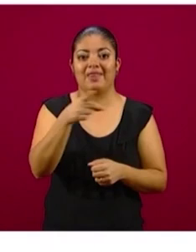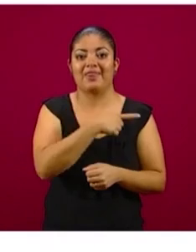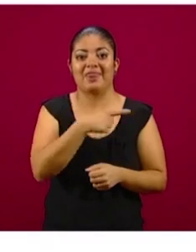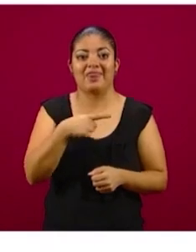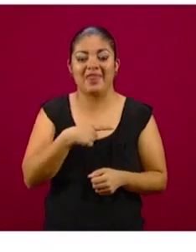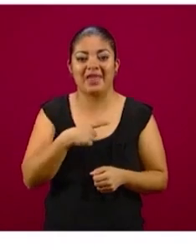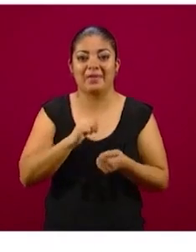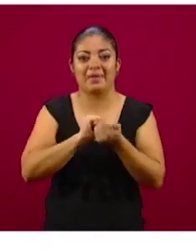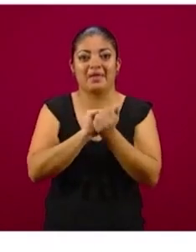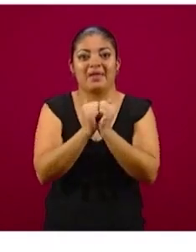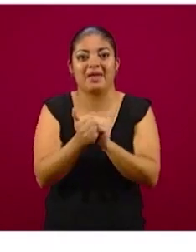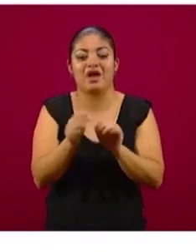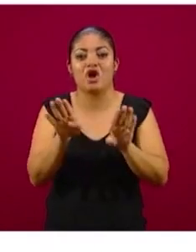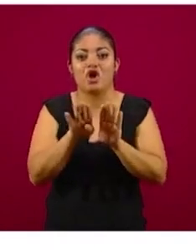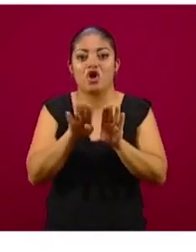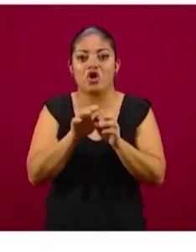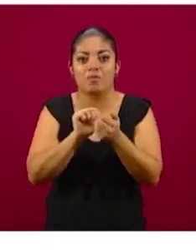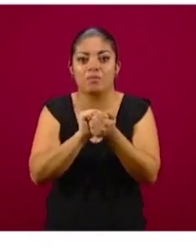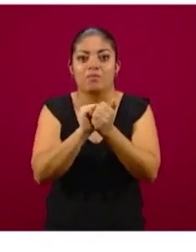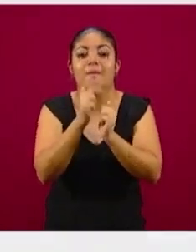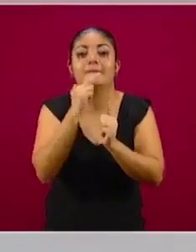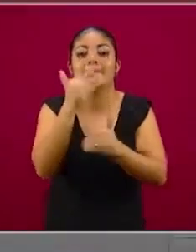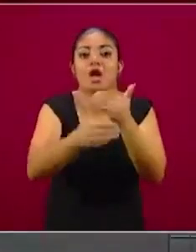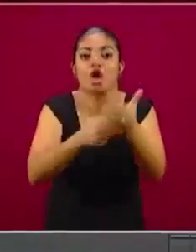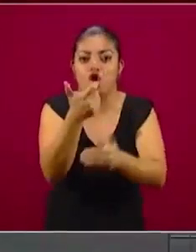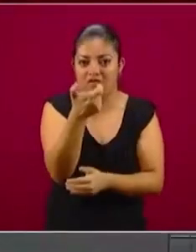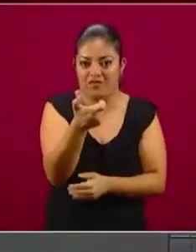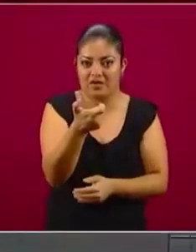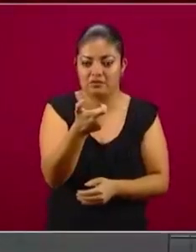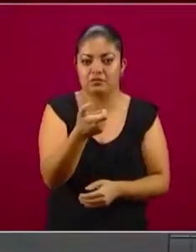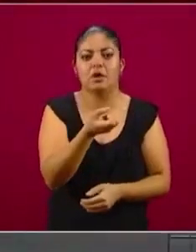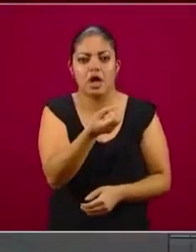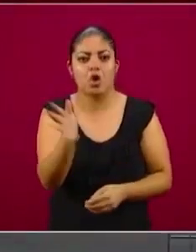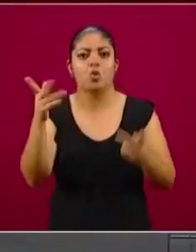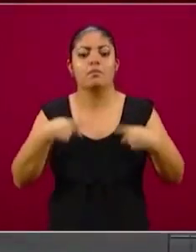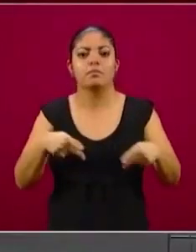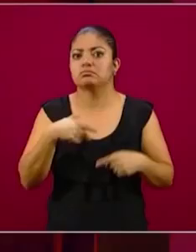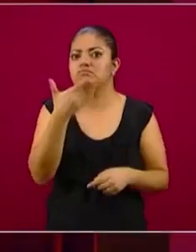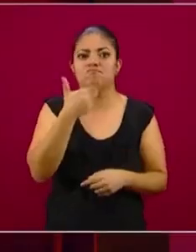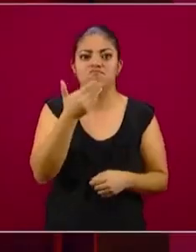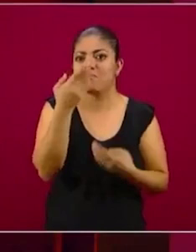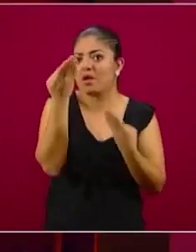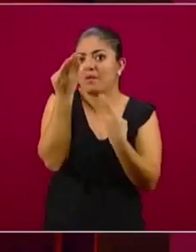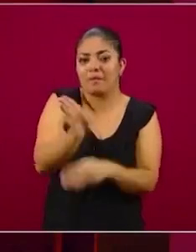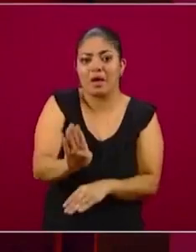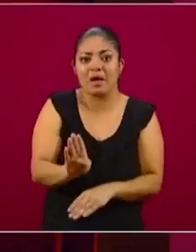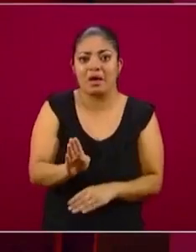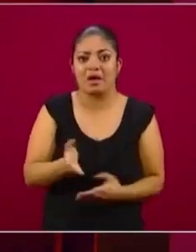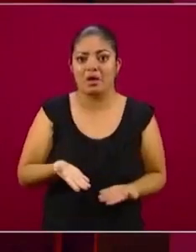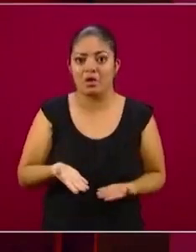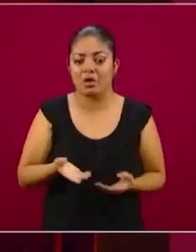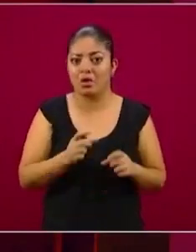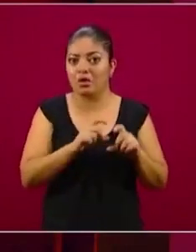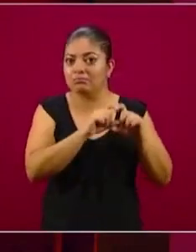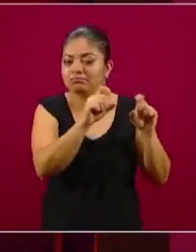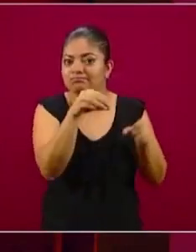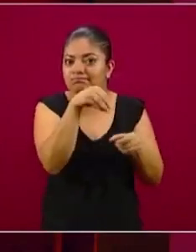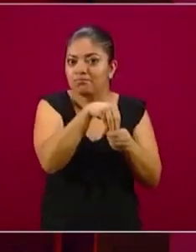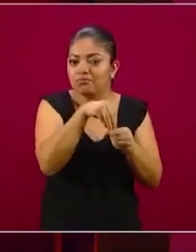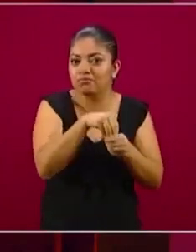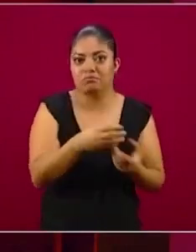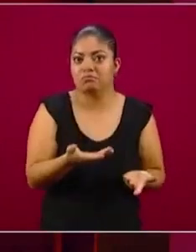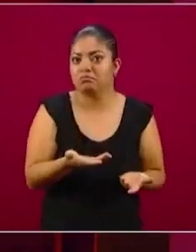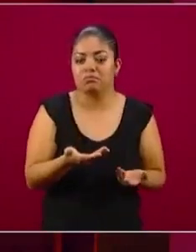secretaria Márquez ha insistido mucho en él, muchas personas que no tienen una cuenta y que hoy es más evidente que la necesitan.